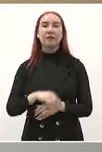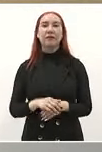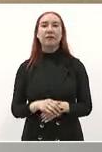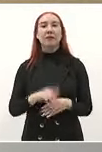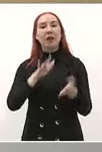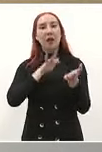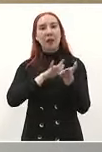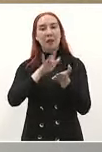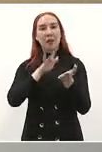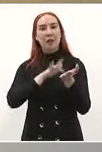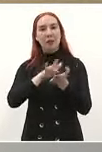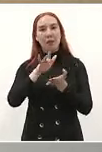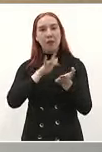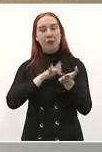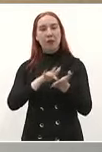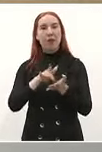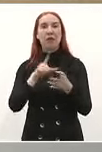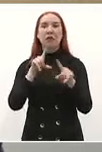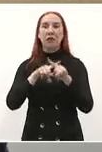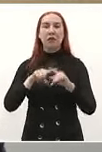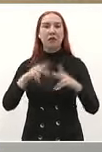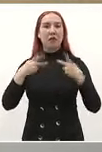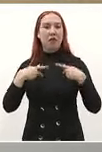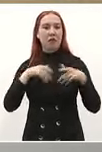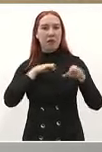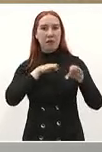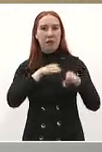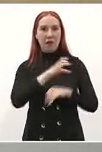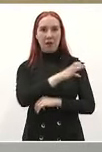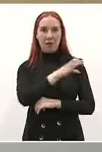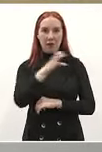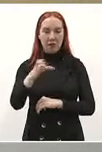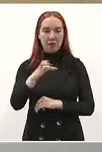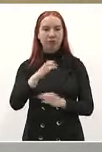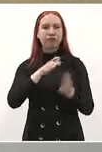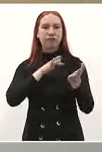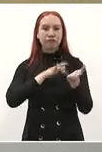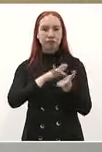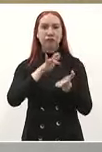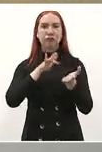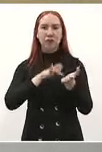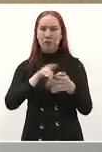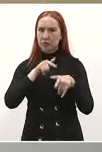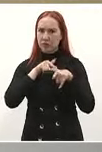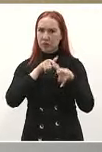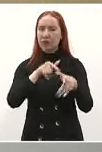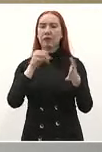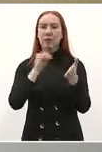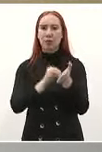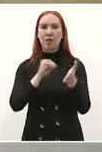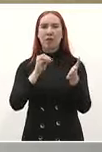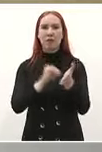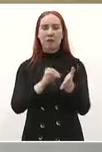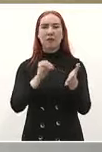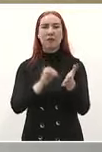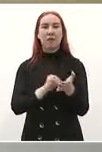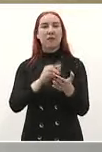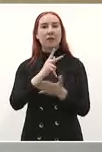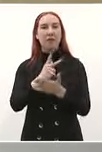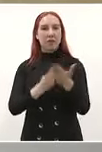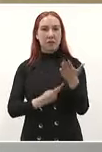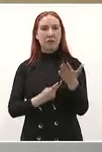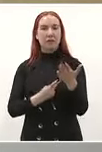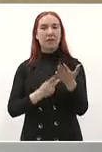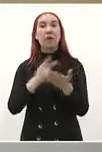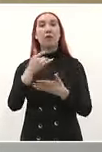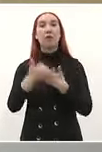apoyando a los productores del campo van a seguir el programa producción para